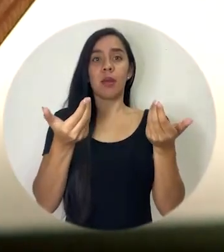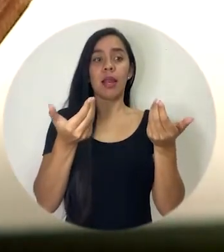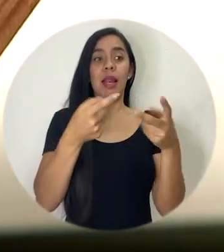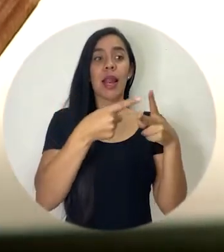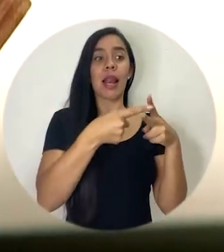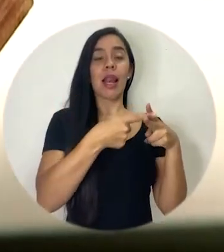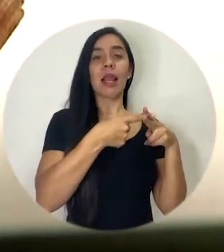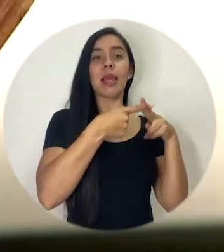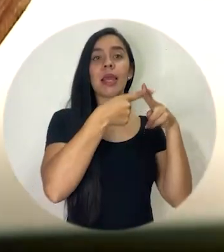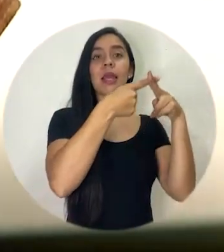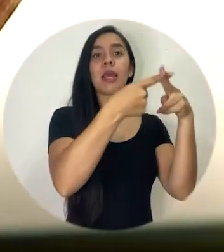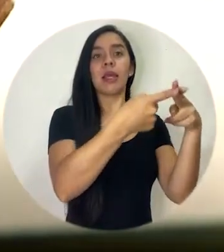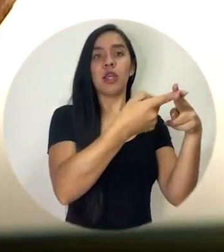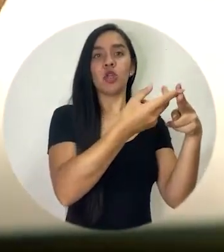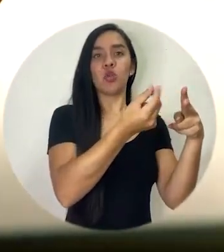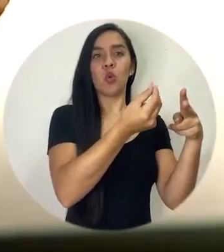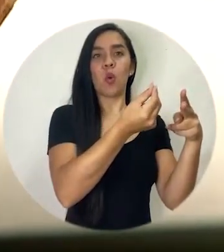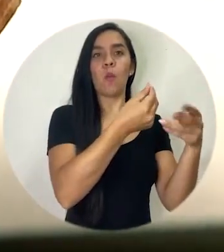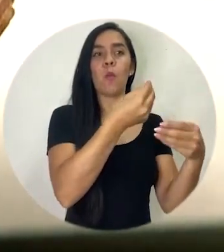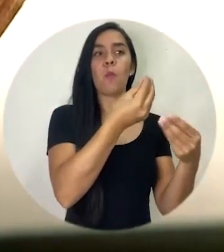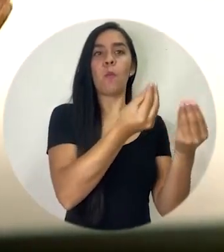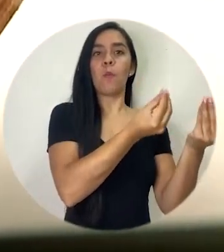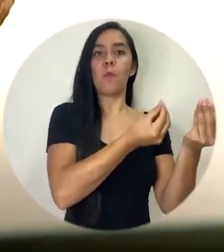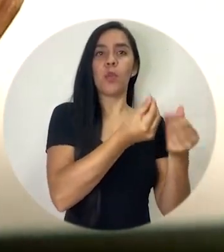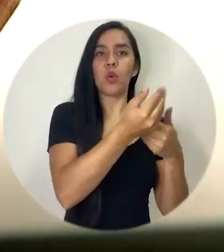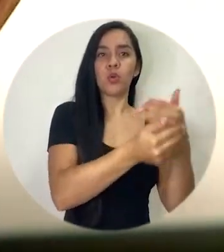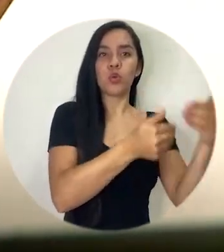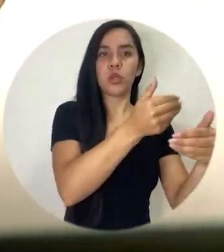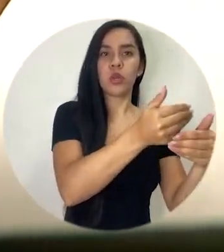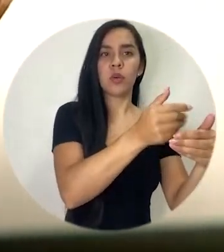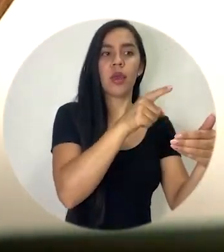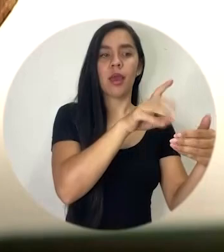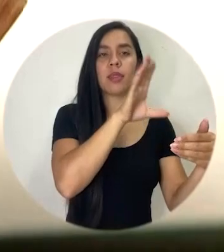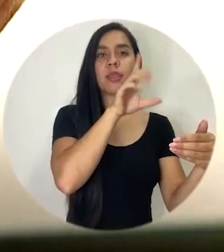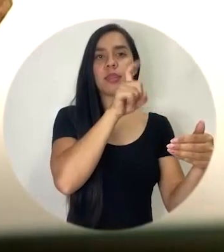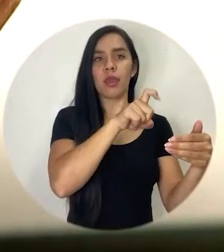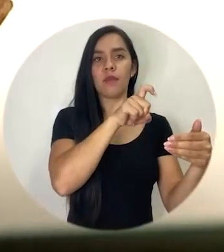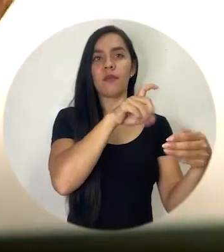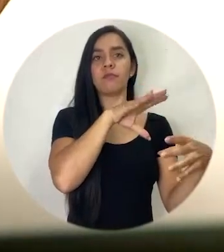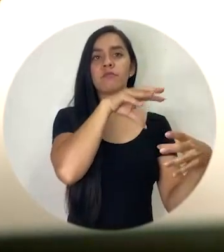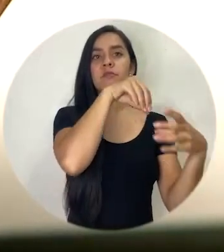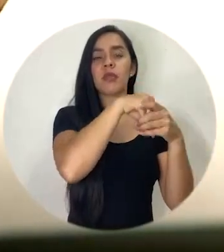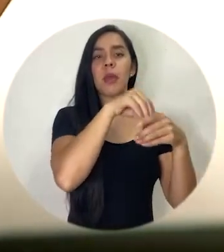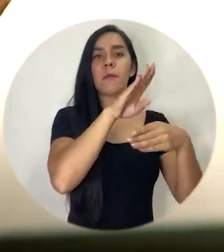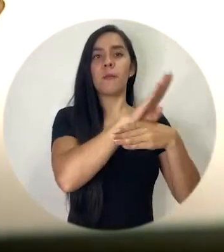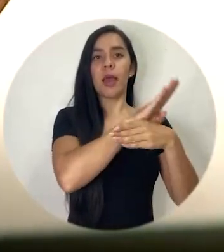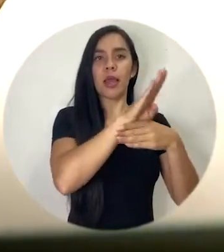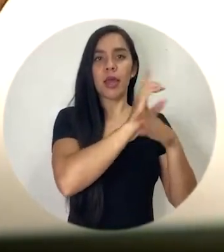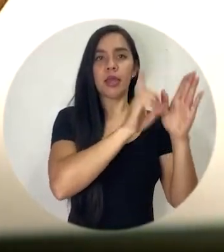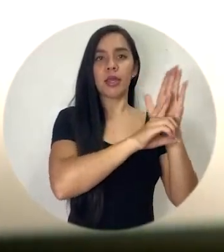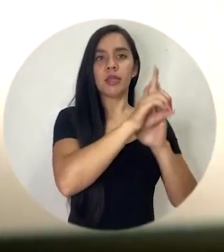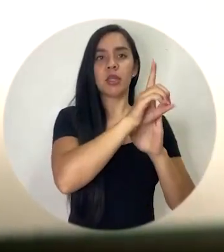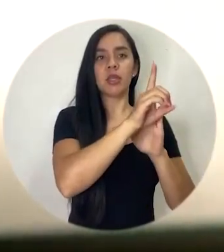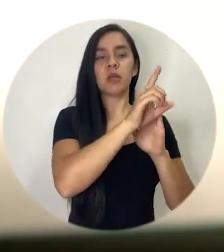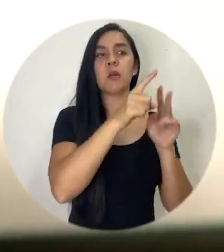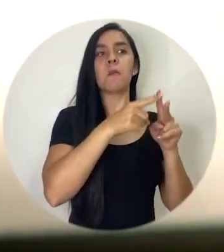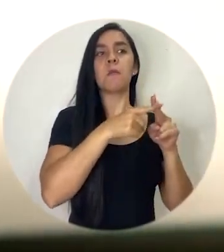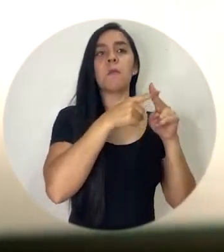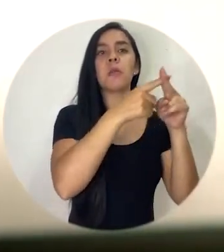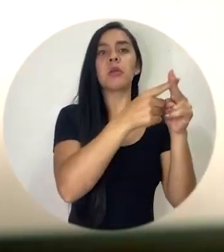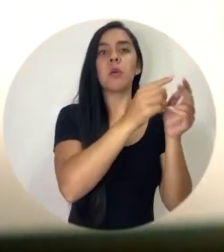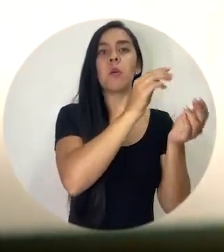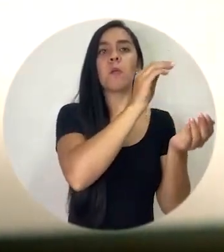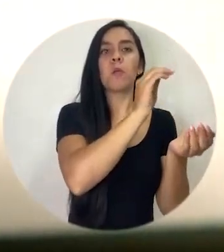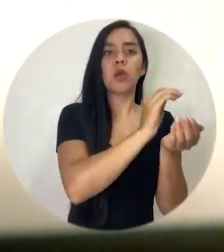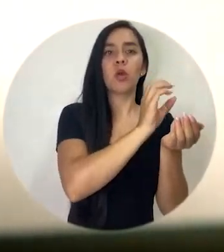productivo que debería hacer a través del sistema de banca para el desarrollo tanto microcrédito como crédito